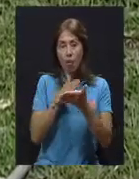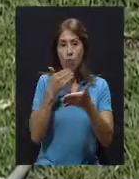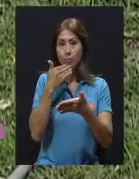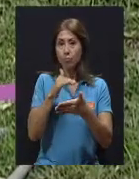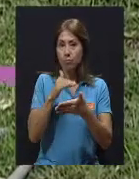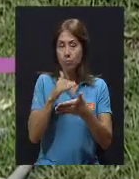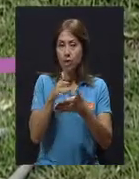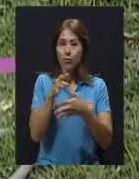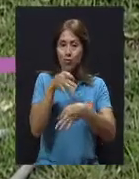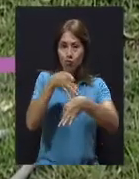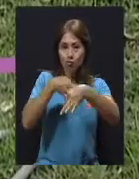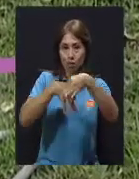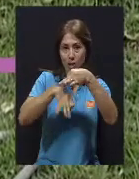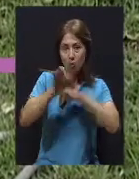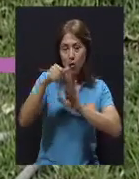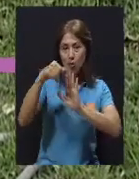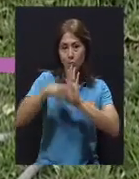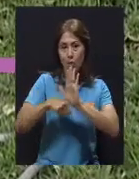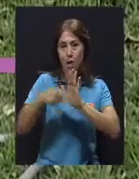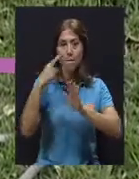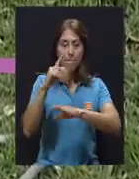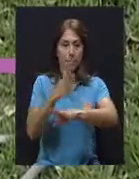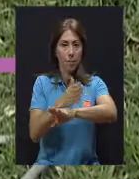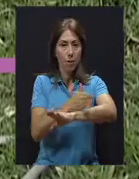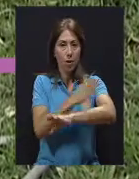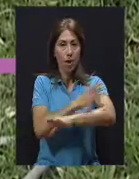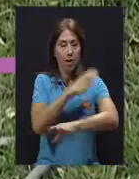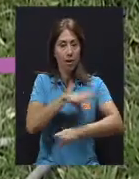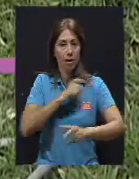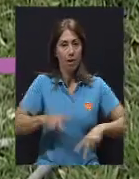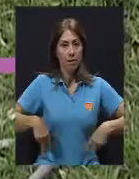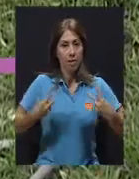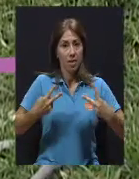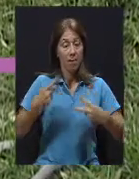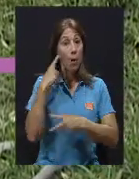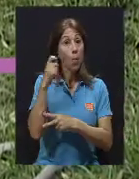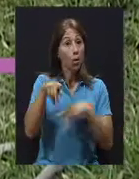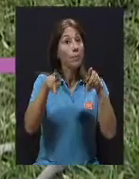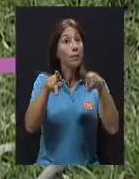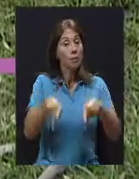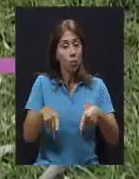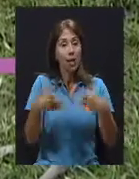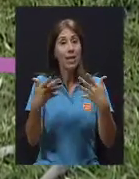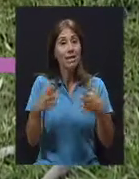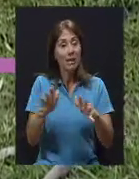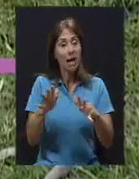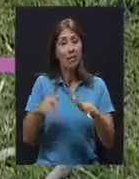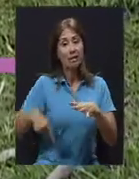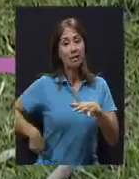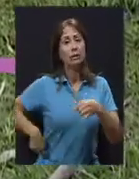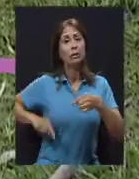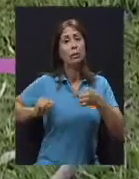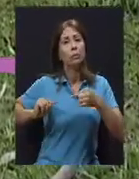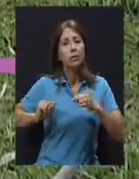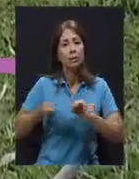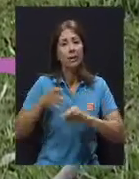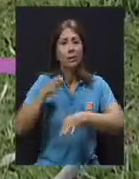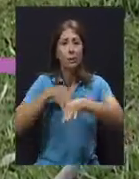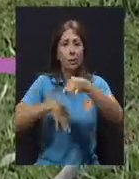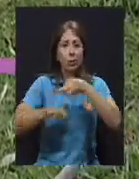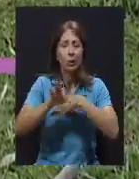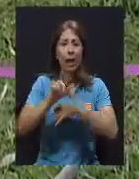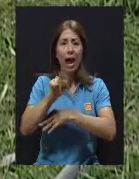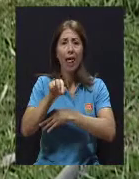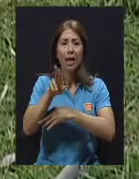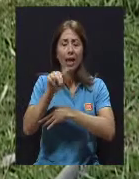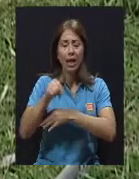mejorar la calidad de vida del paciente, ya que un paciente que amerite un reemplazo total de cadera es por dolor, porque ya